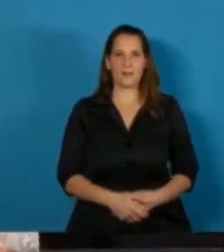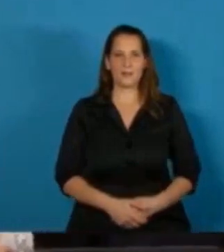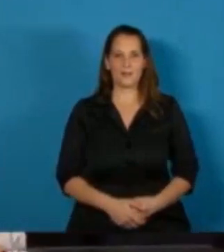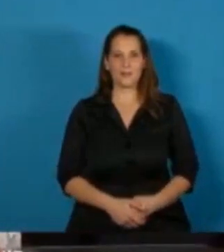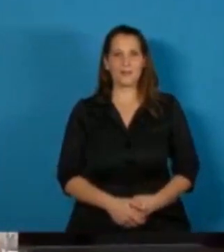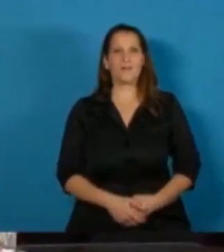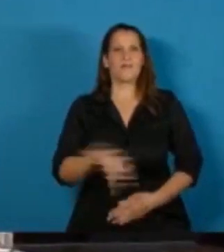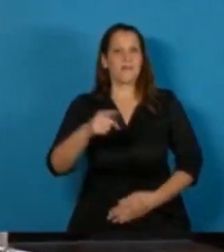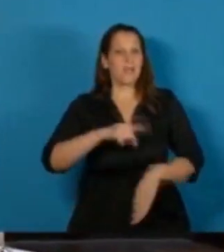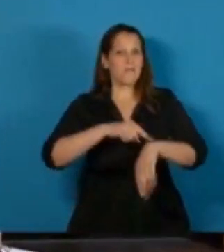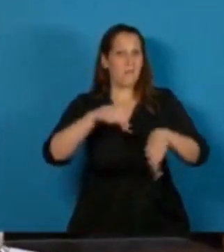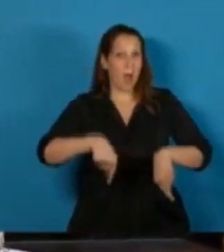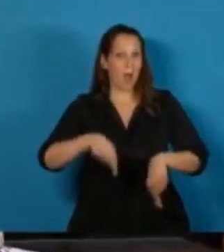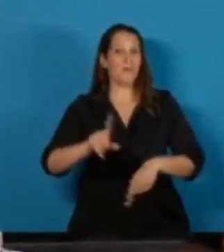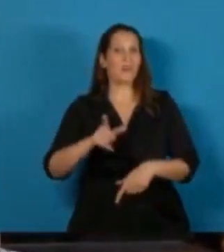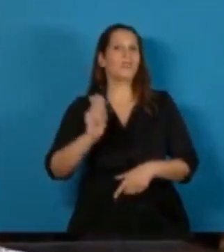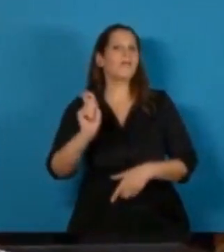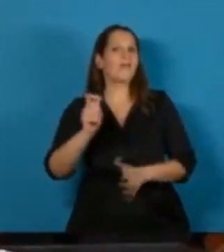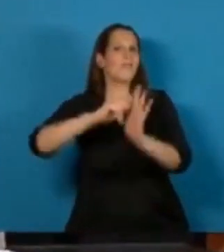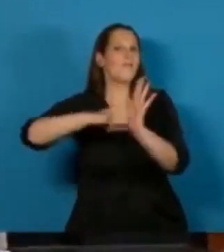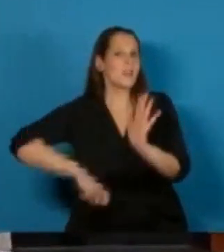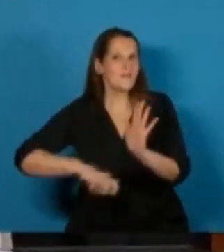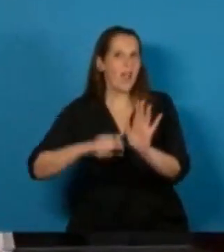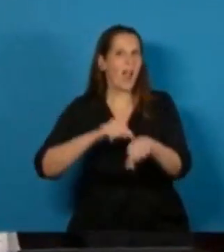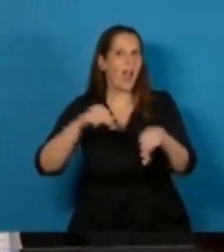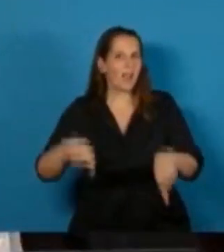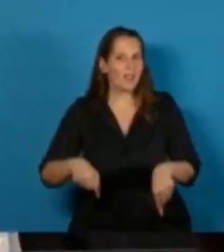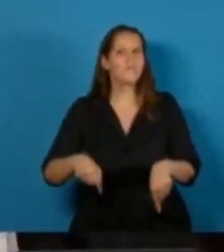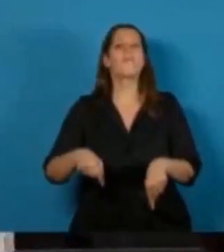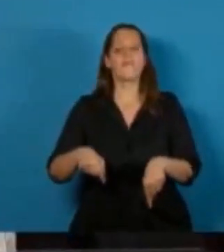Está en este momento entonces realizando la firma correspondiente.